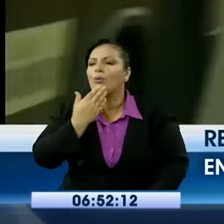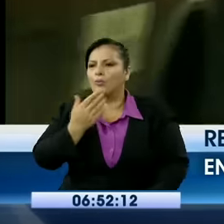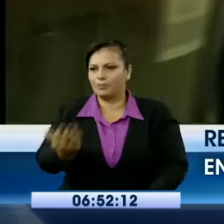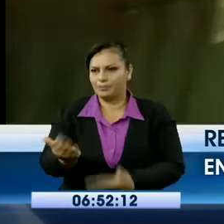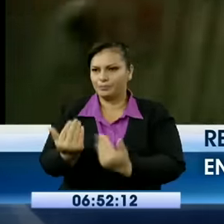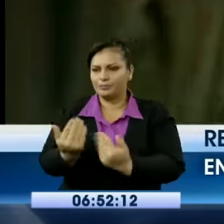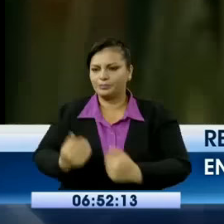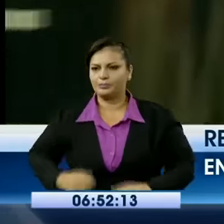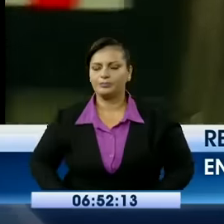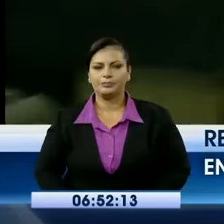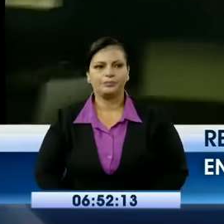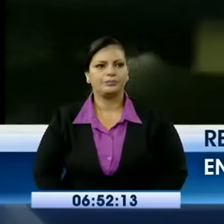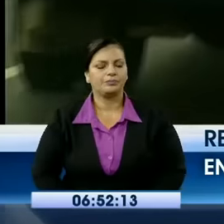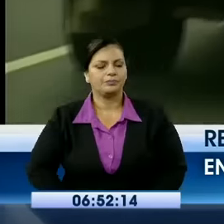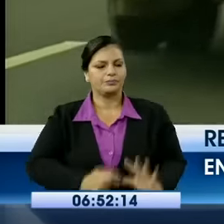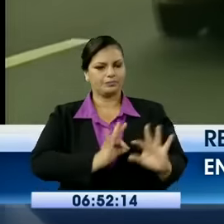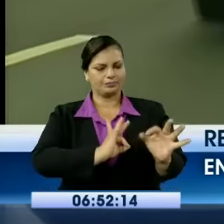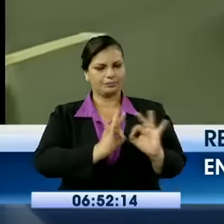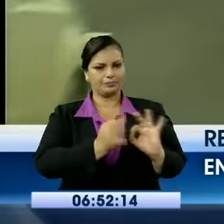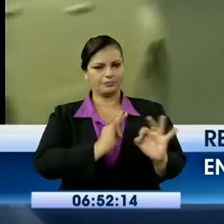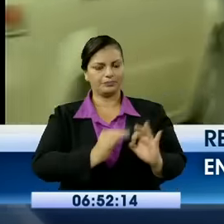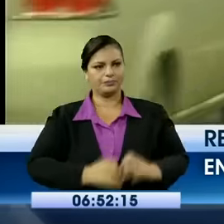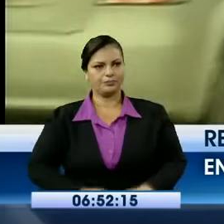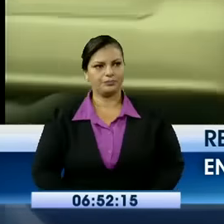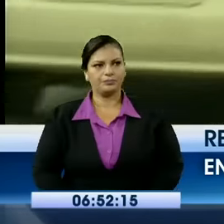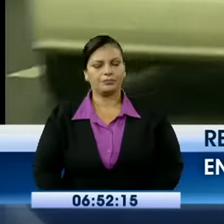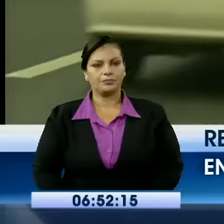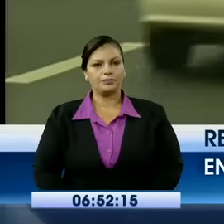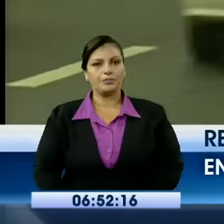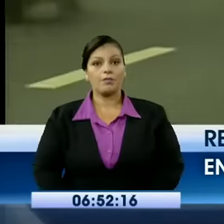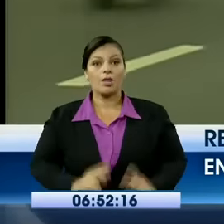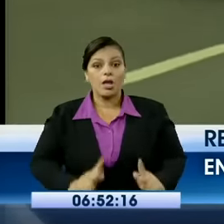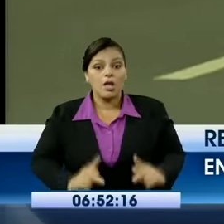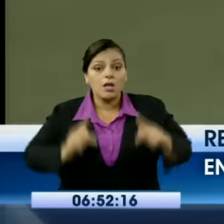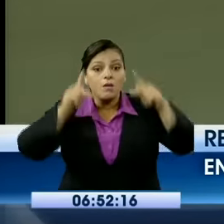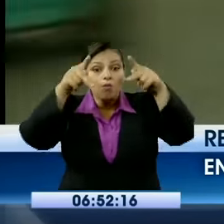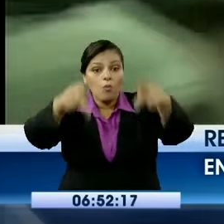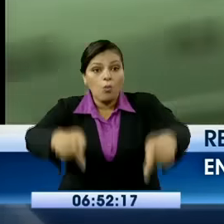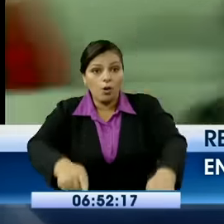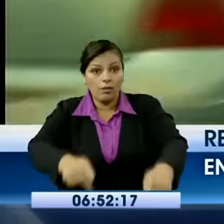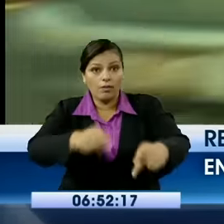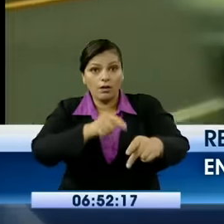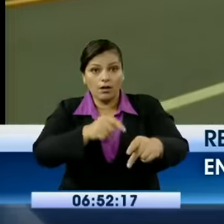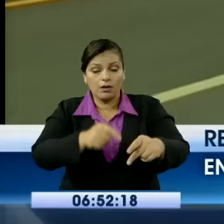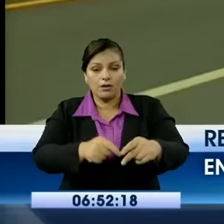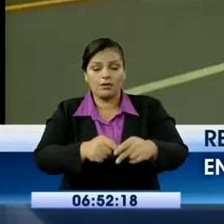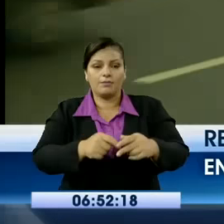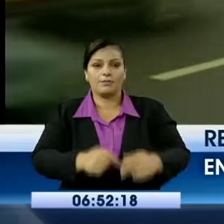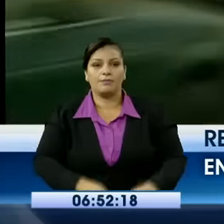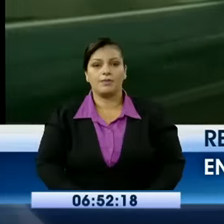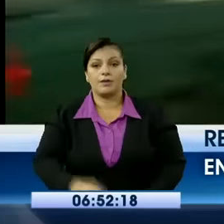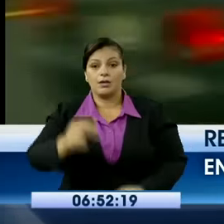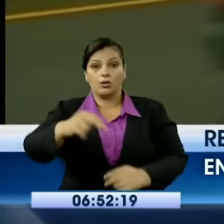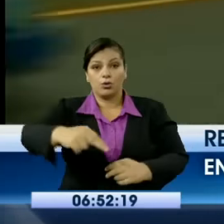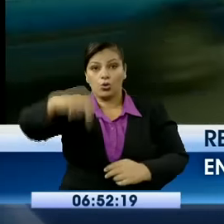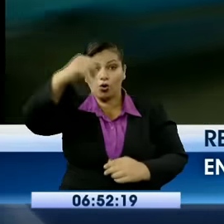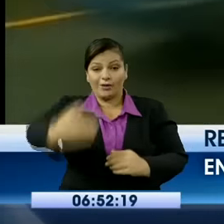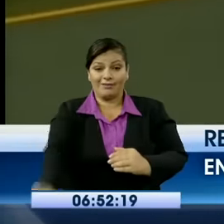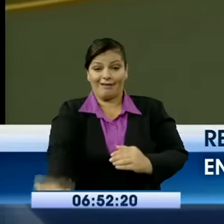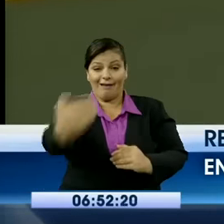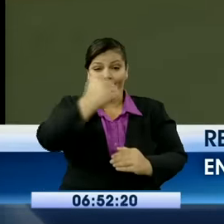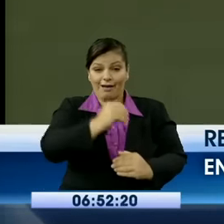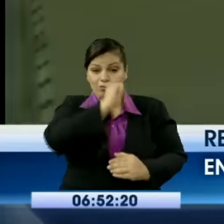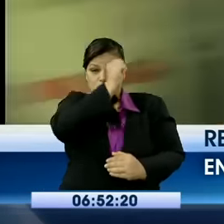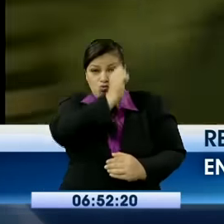Lo que vamos a hacer es trabajar en el carril que se diga todo lo que es norte-sur. La misma